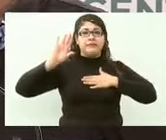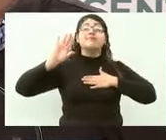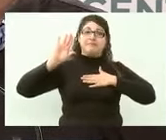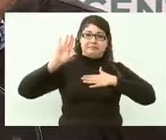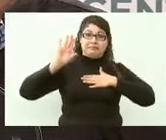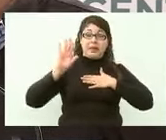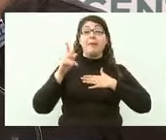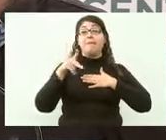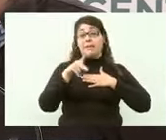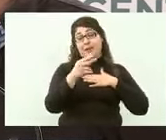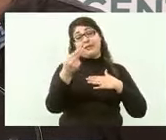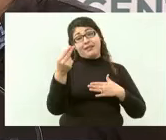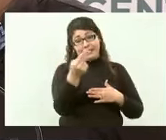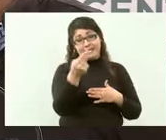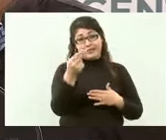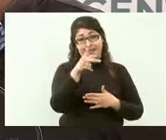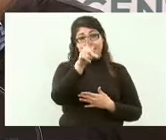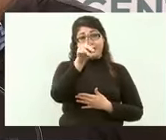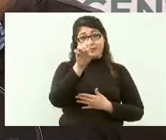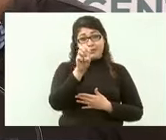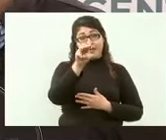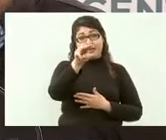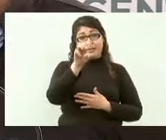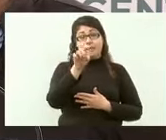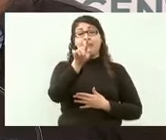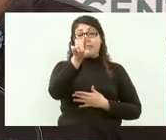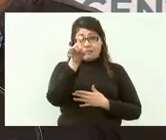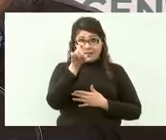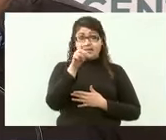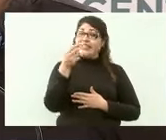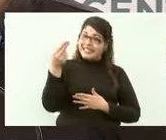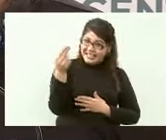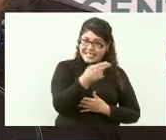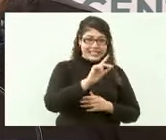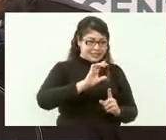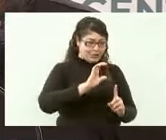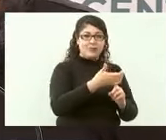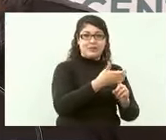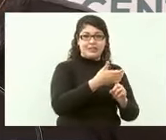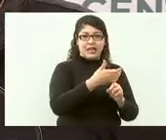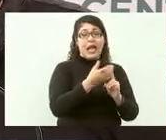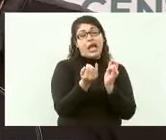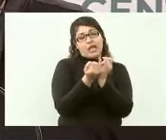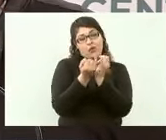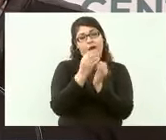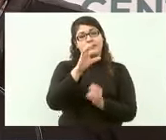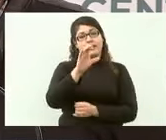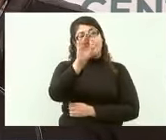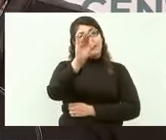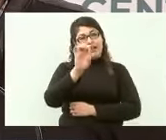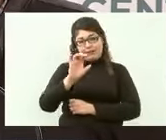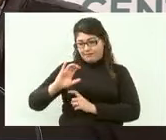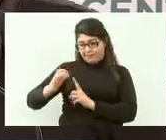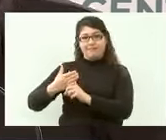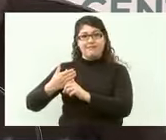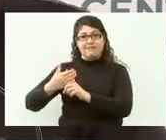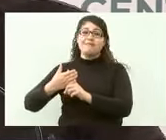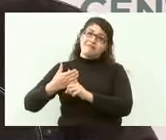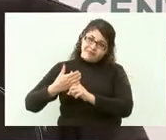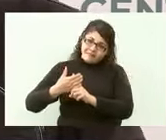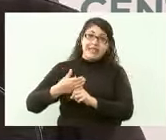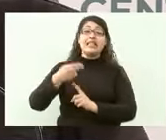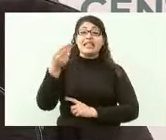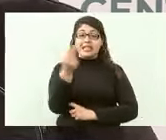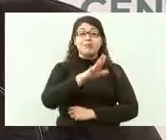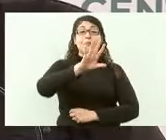Pemex y a la Comisión Federal de Electricidad Empresas Empresas